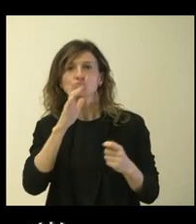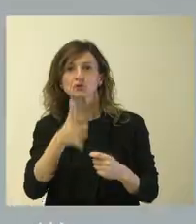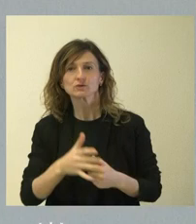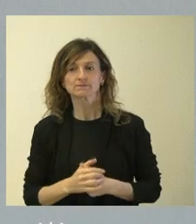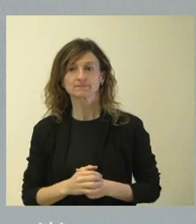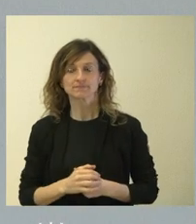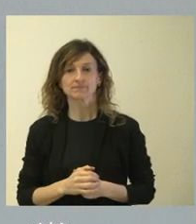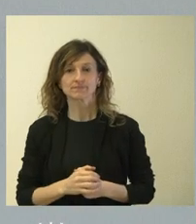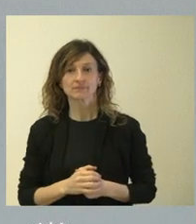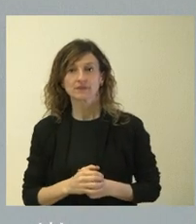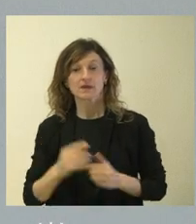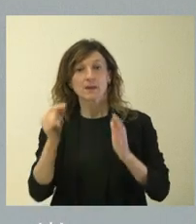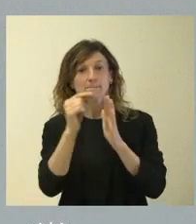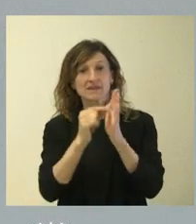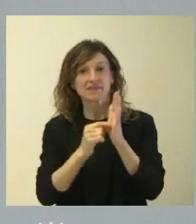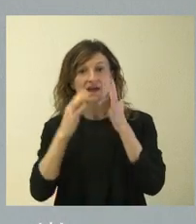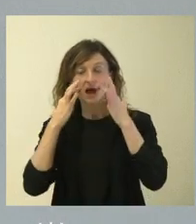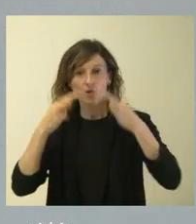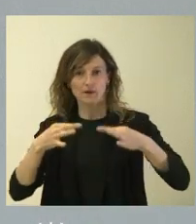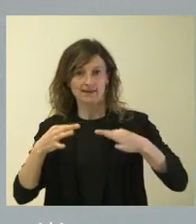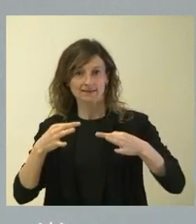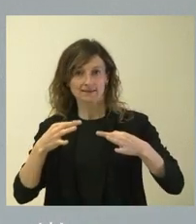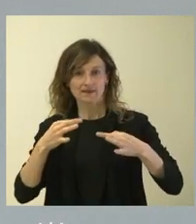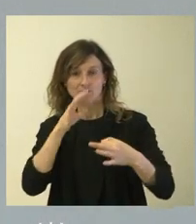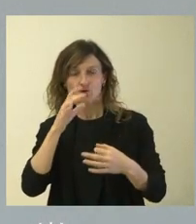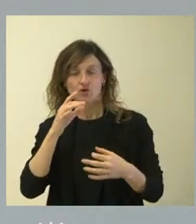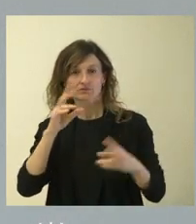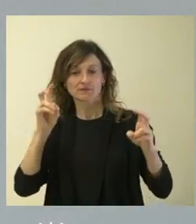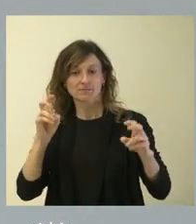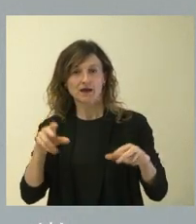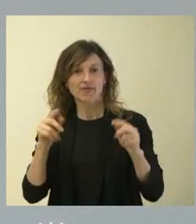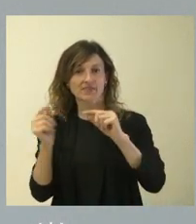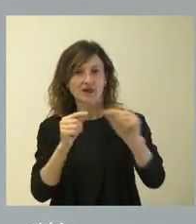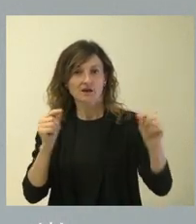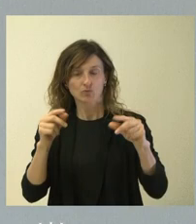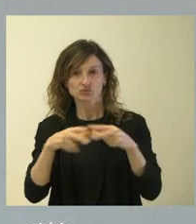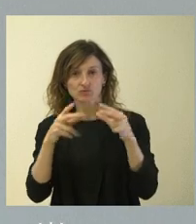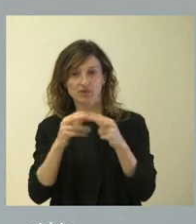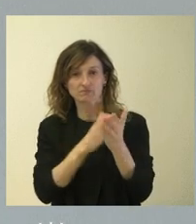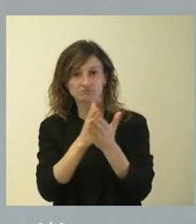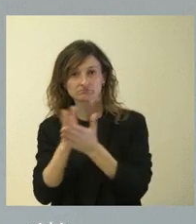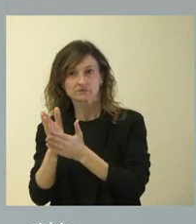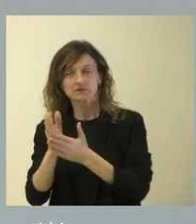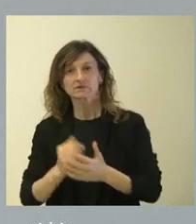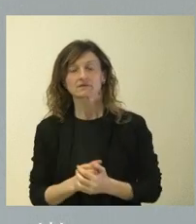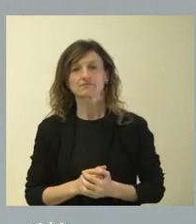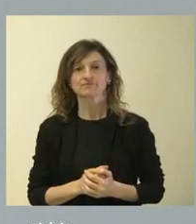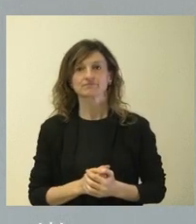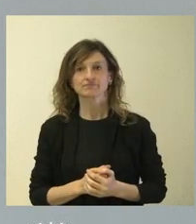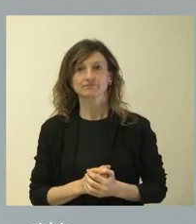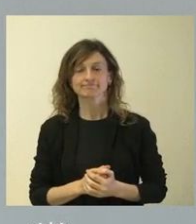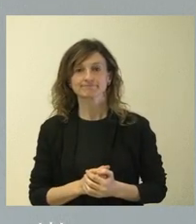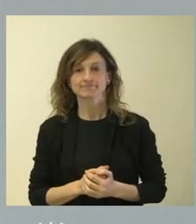Pues es una medida plenamente coherente con el espíritu del diálogo social, lo que representa dos cosas. Que agradezco a